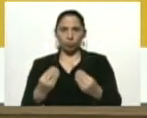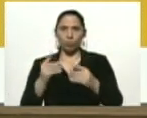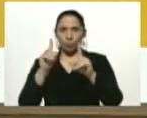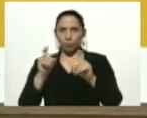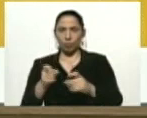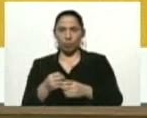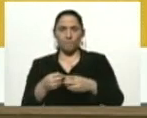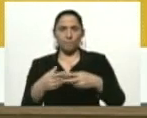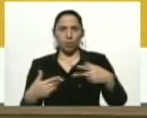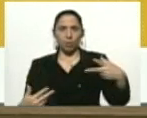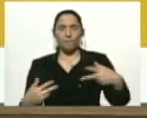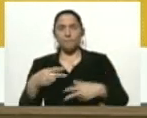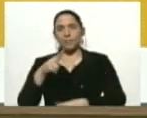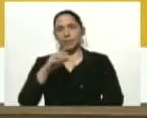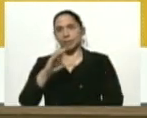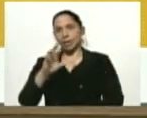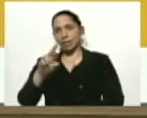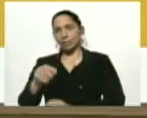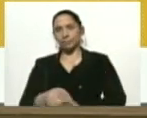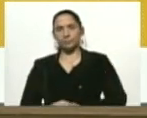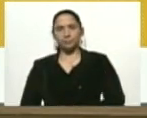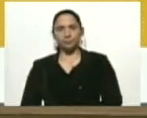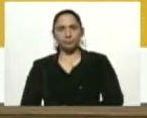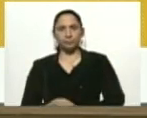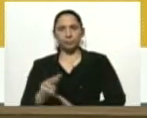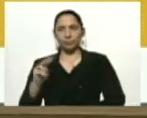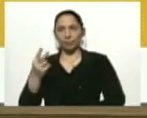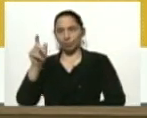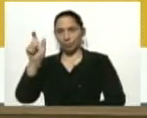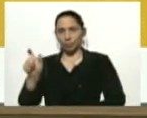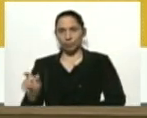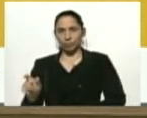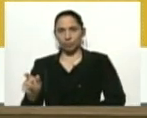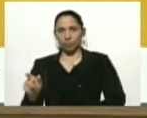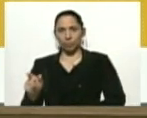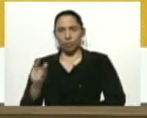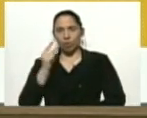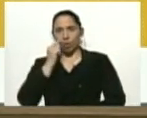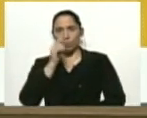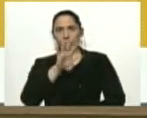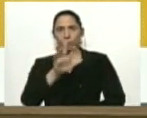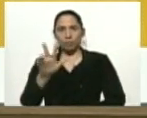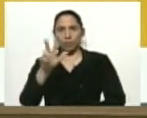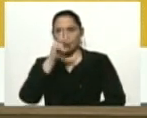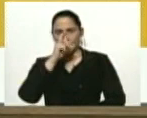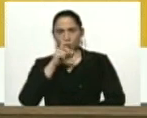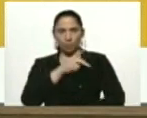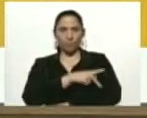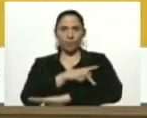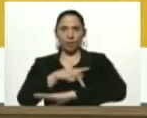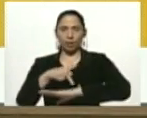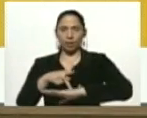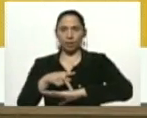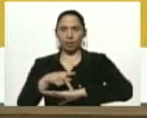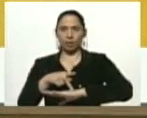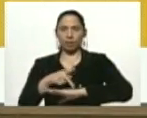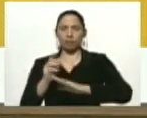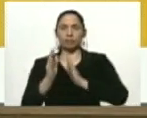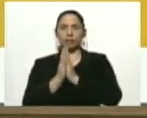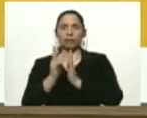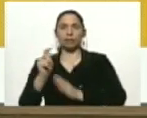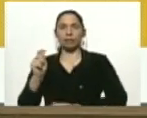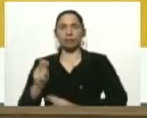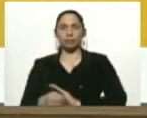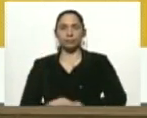prueba molecular. El segundo caso es un hombre de 53 años, de la parroquia Santa Teresa.